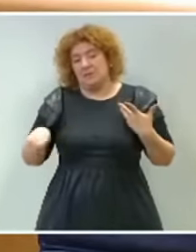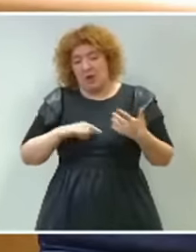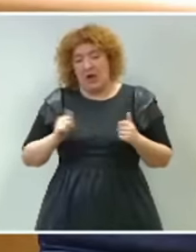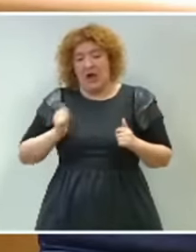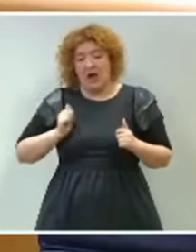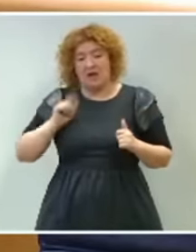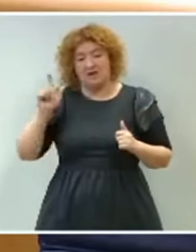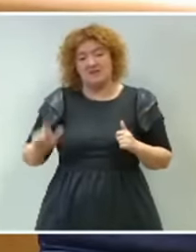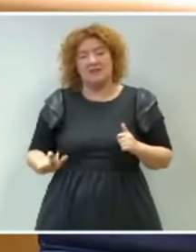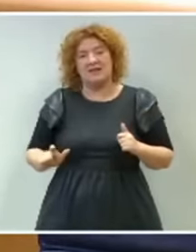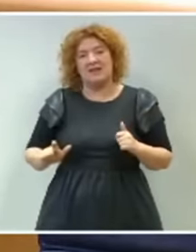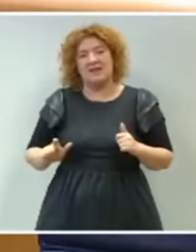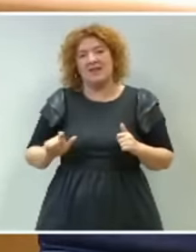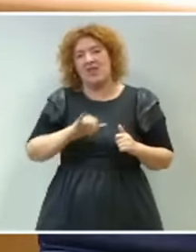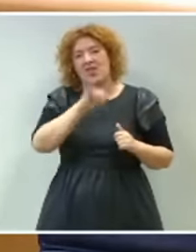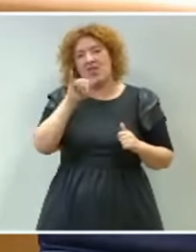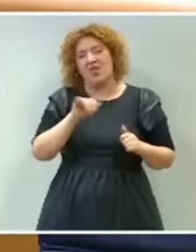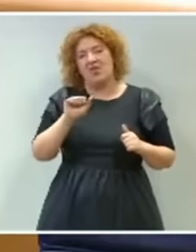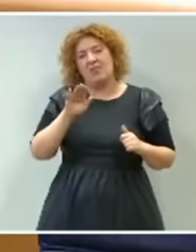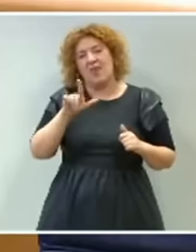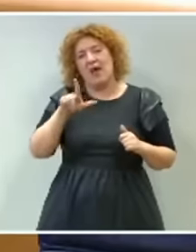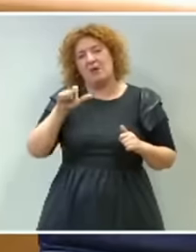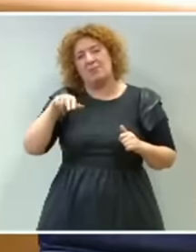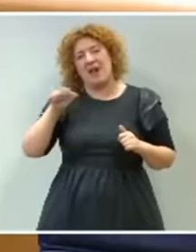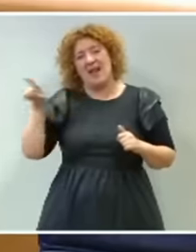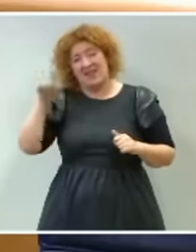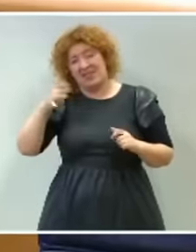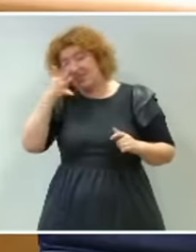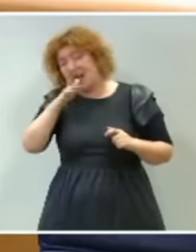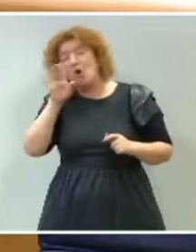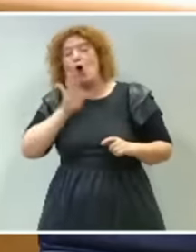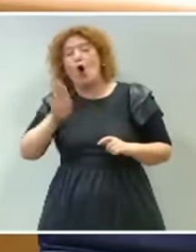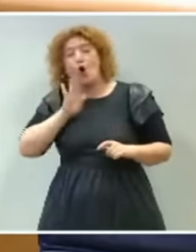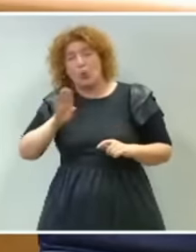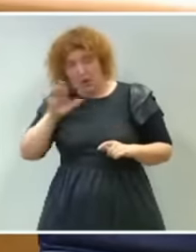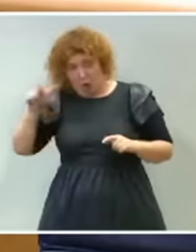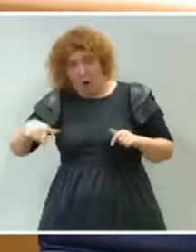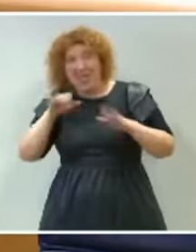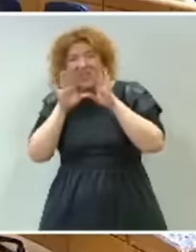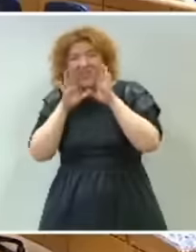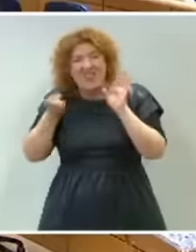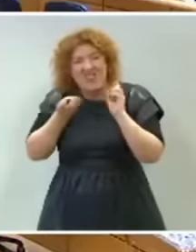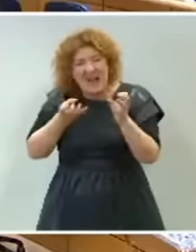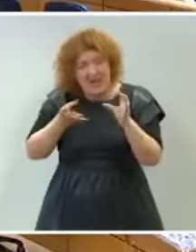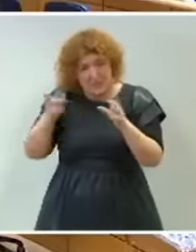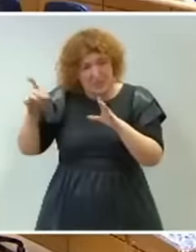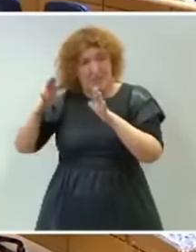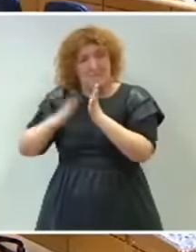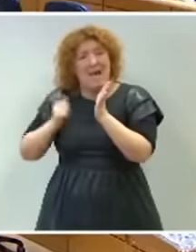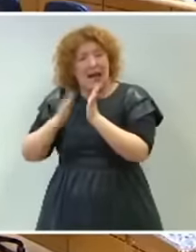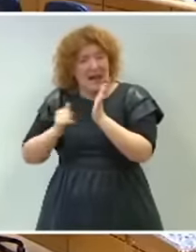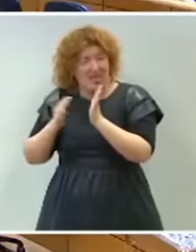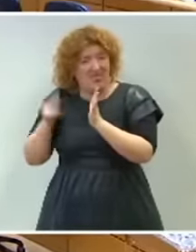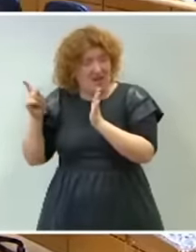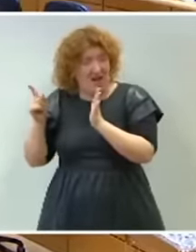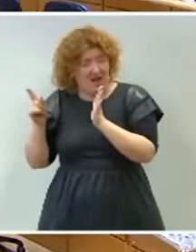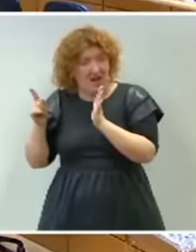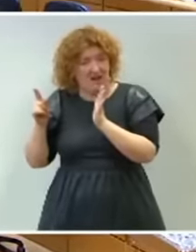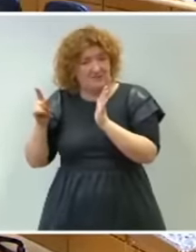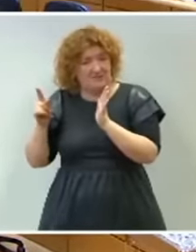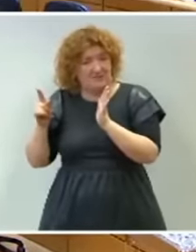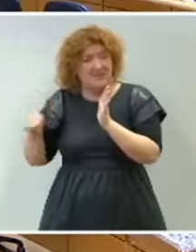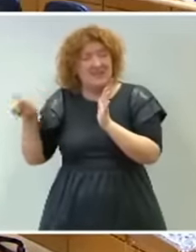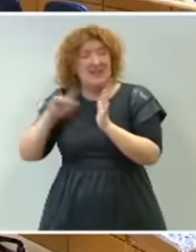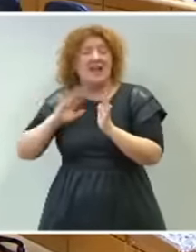tenemos al señor Saplana justamente declarando por un caso de corrupción en la Comunidad de Valencia después del